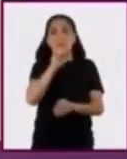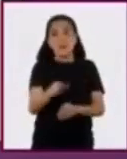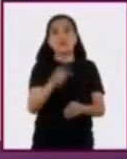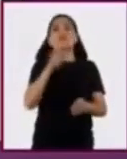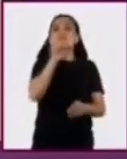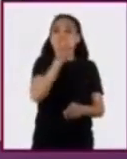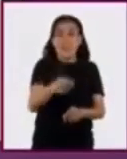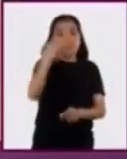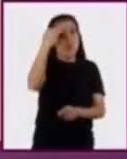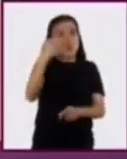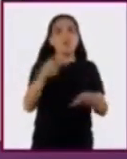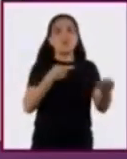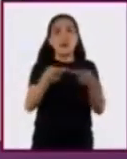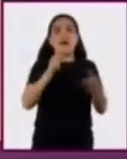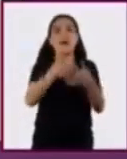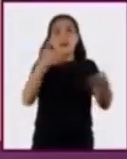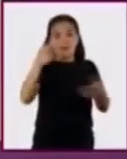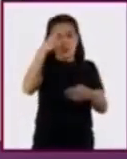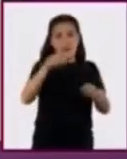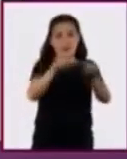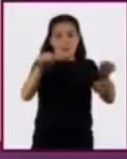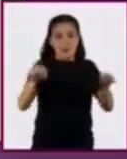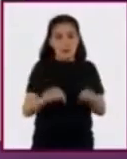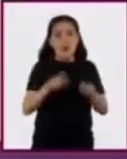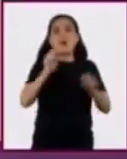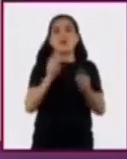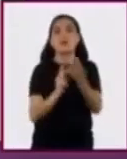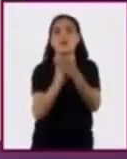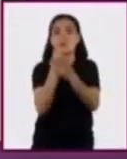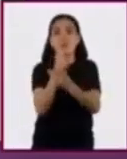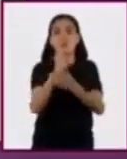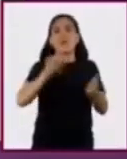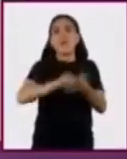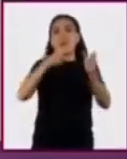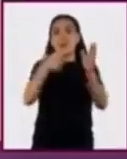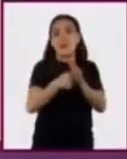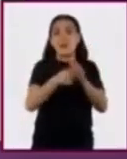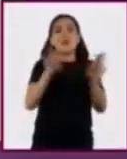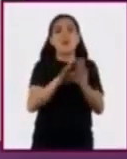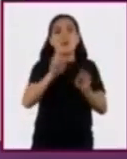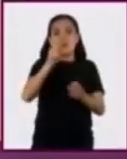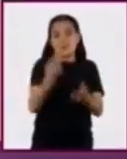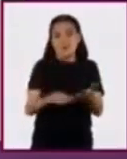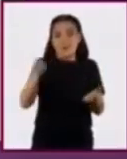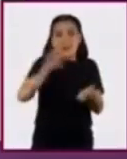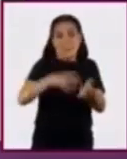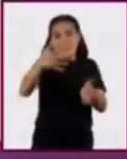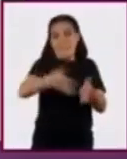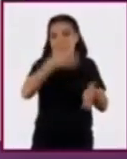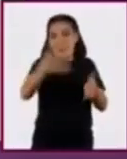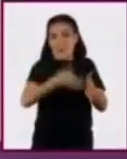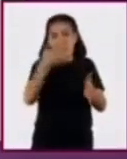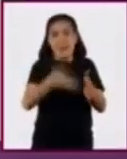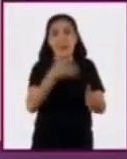tiempo se preparan las camas de cultivo con una técnica de doble excavación. Primero se aflojan